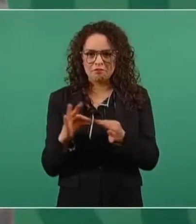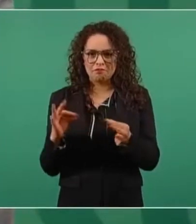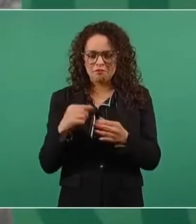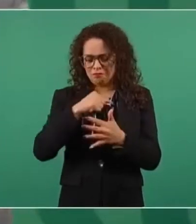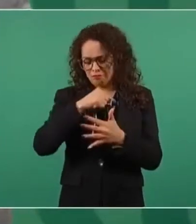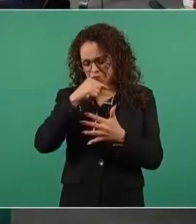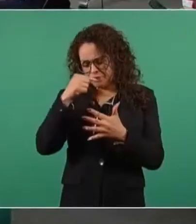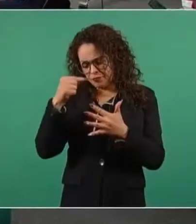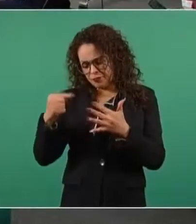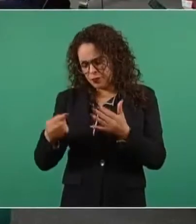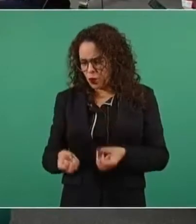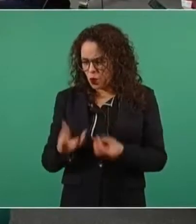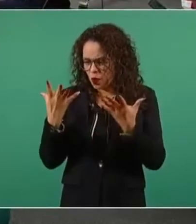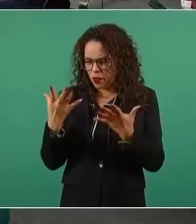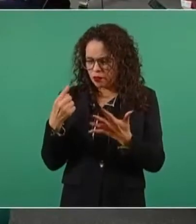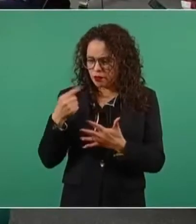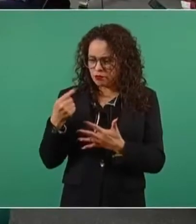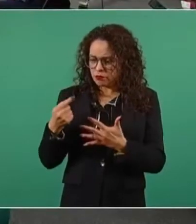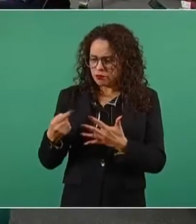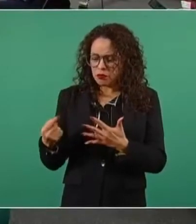diez